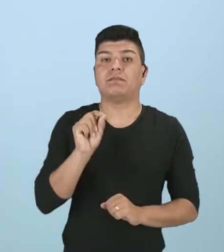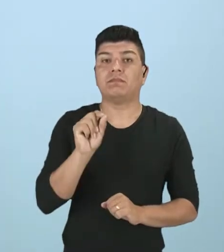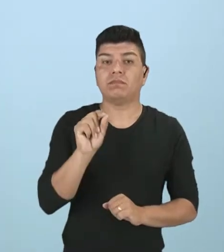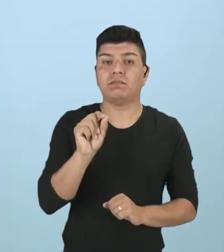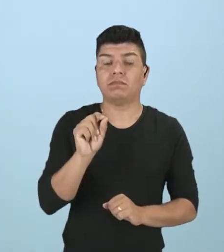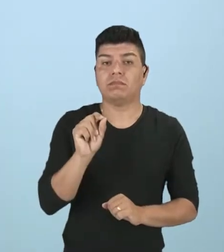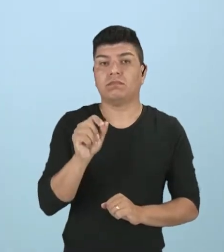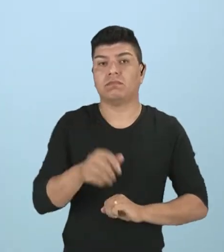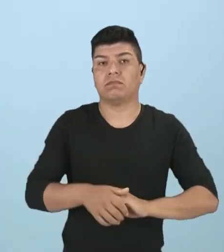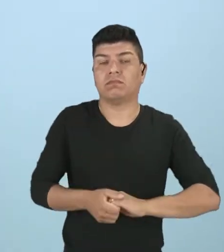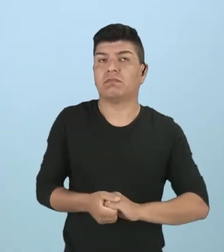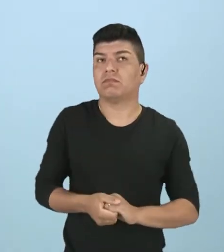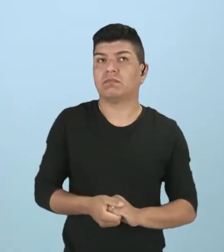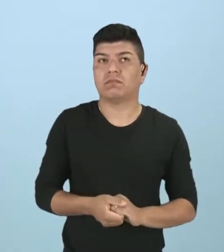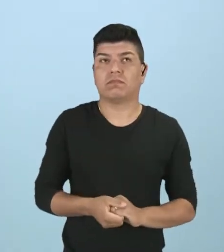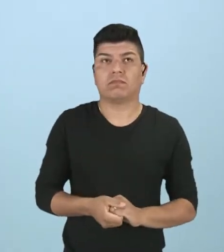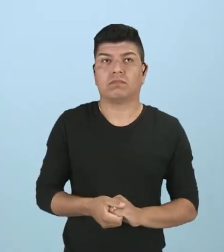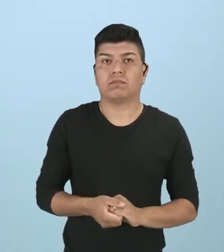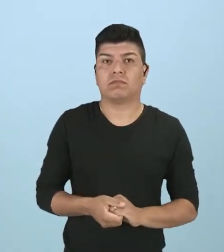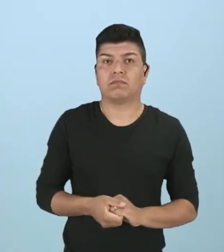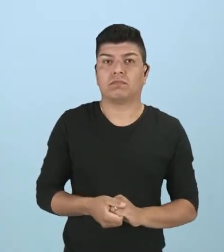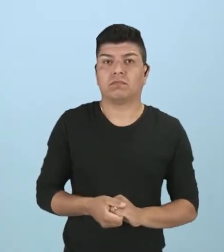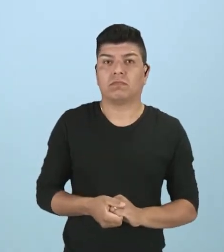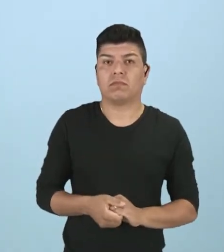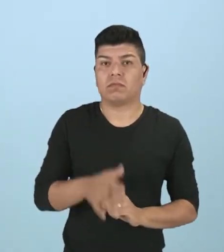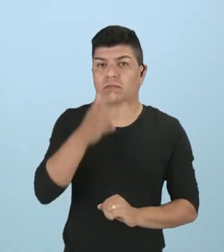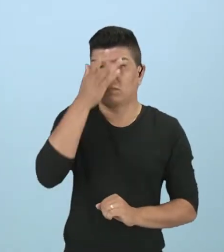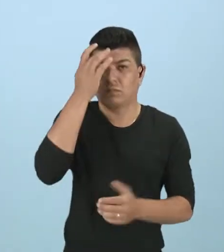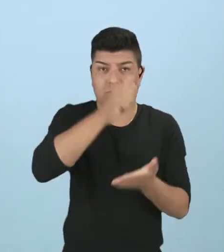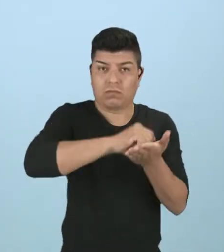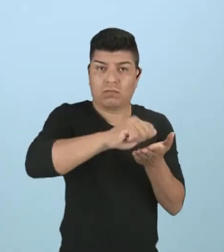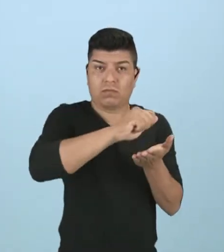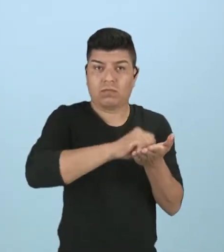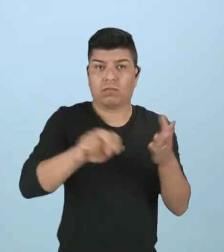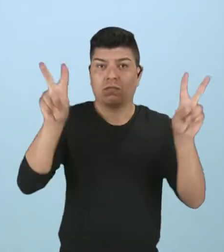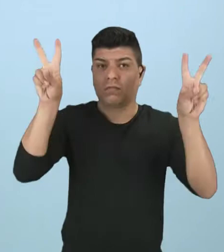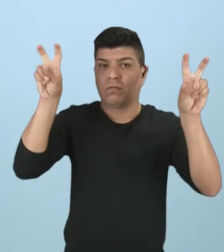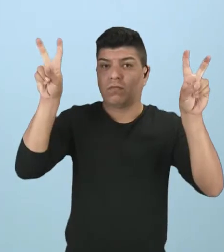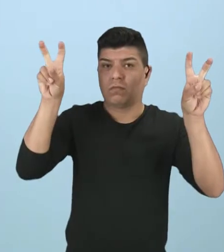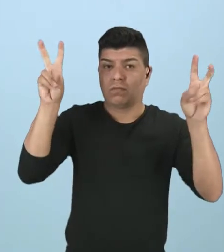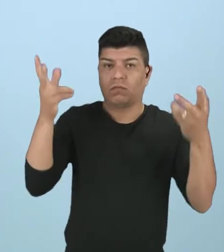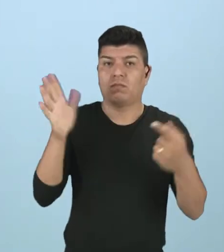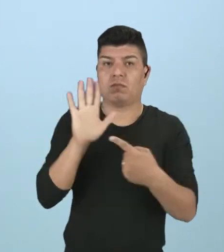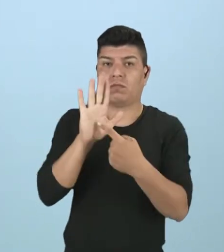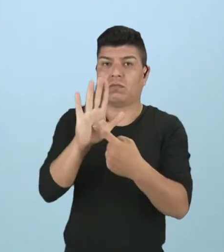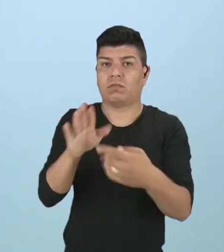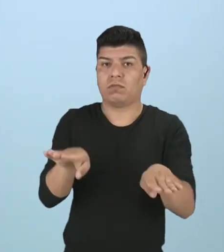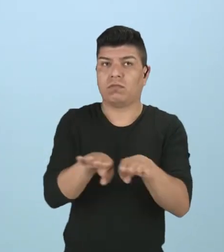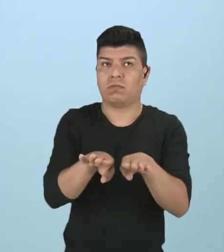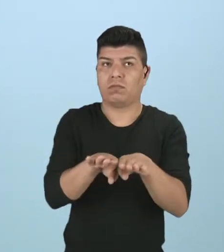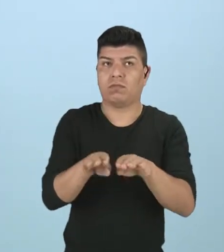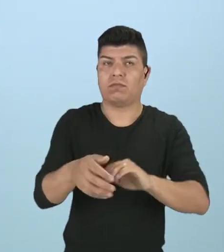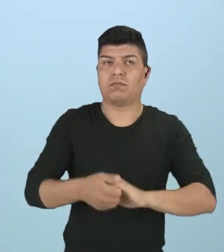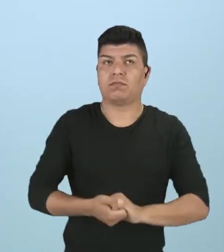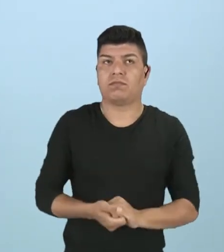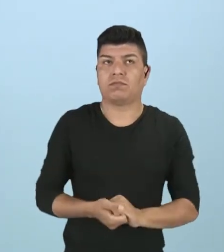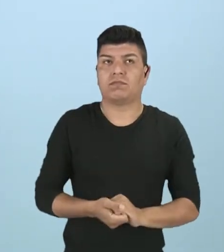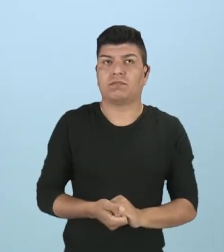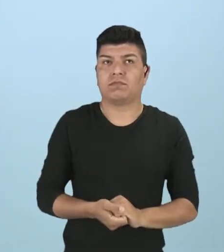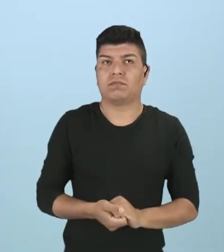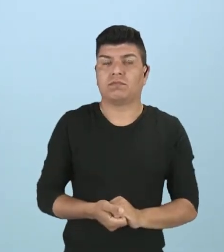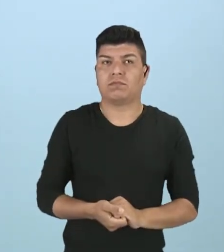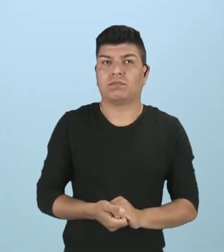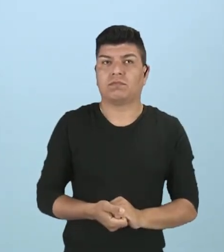embasada en lo que el autor trae, tanto en el tema como en la problemática, ¿tá? Y entonces,